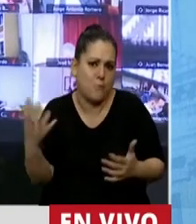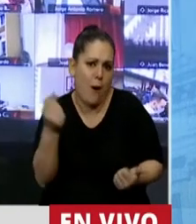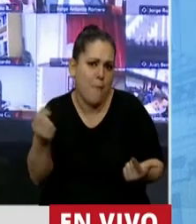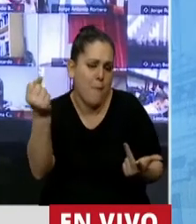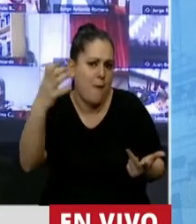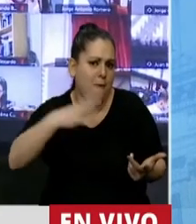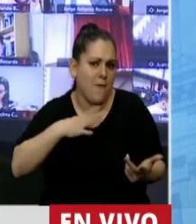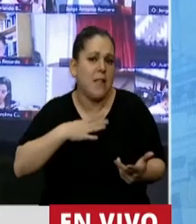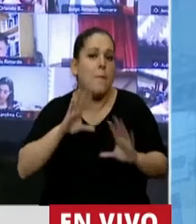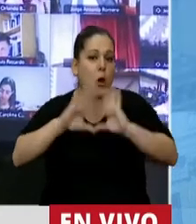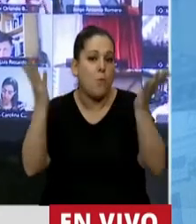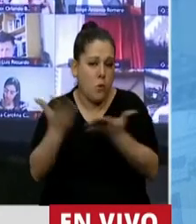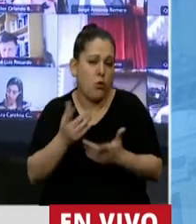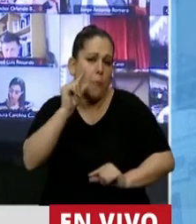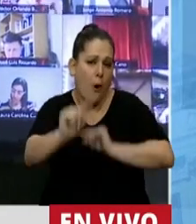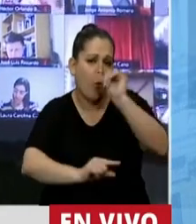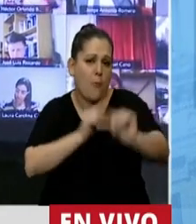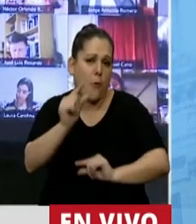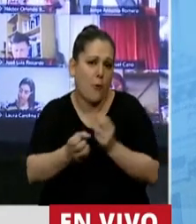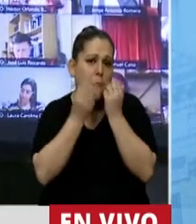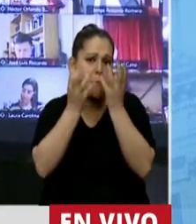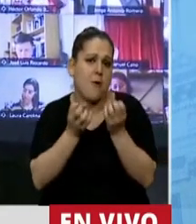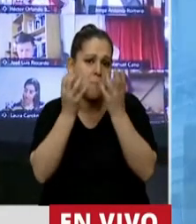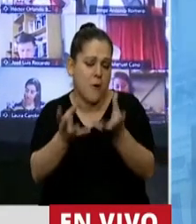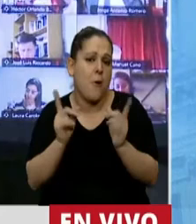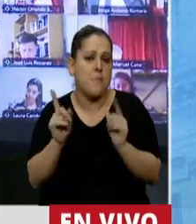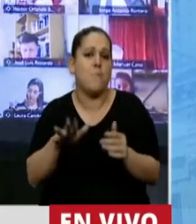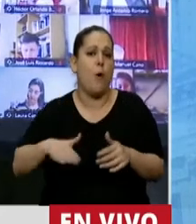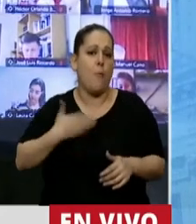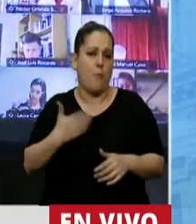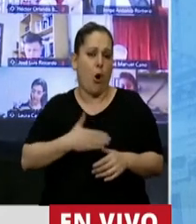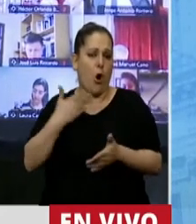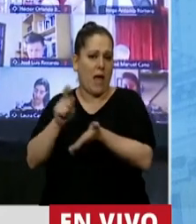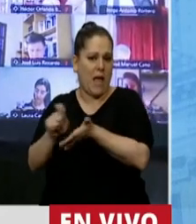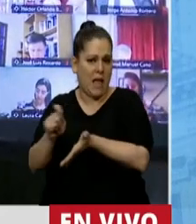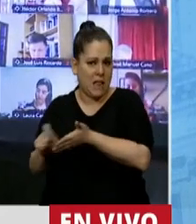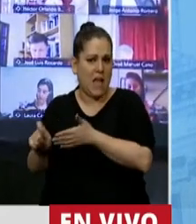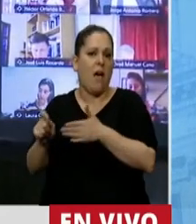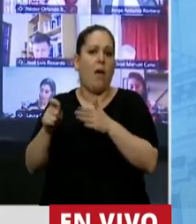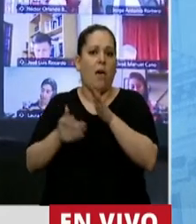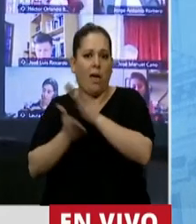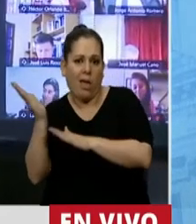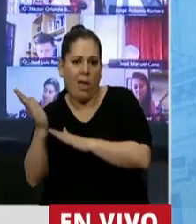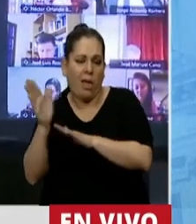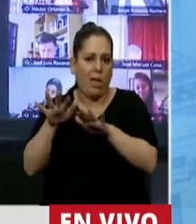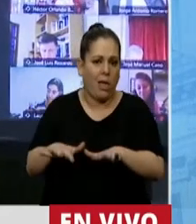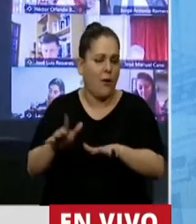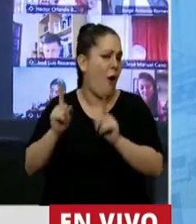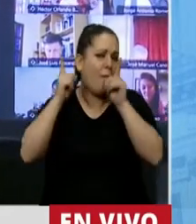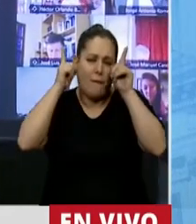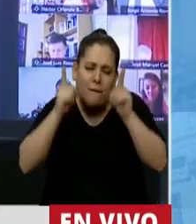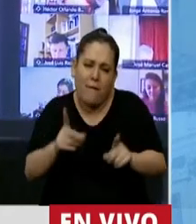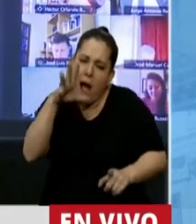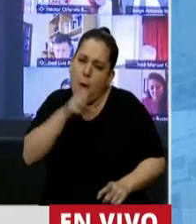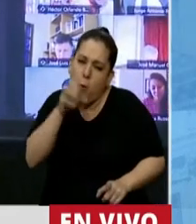pero el mundo puede ser cada día un poco mejor y como diría el poeta Juan Gelman, ni irse ni quedarse, resistir y esperar